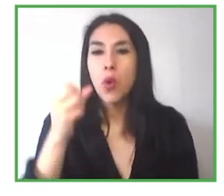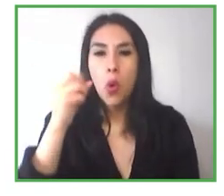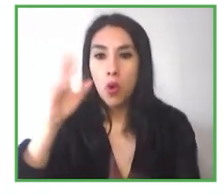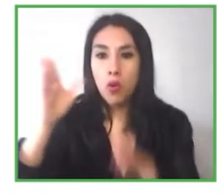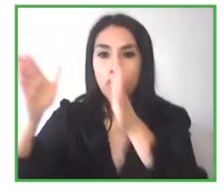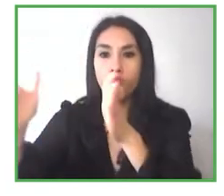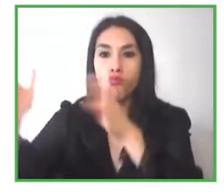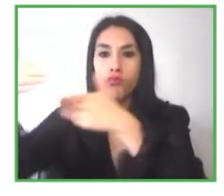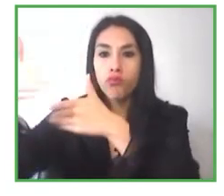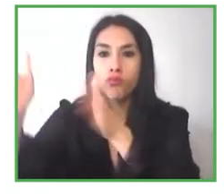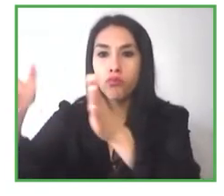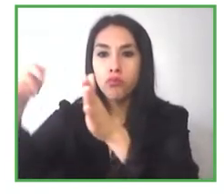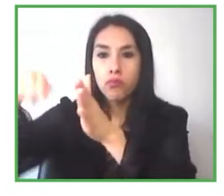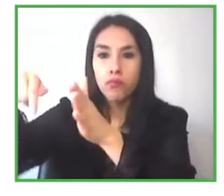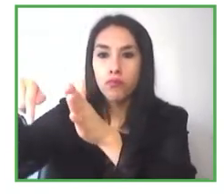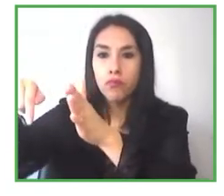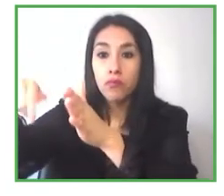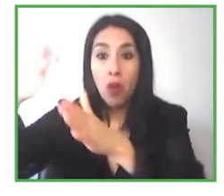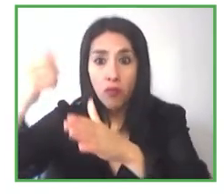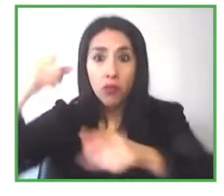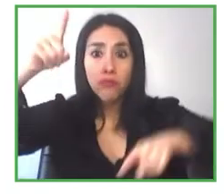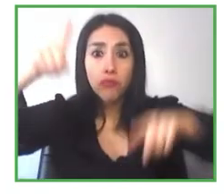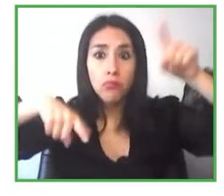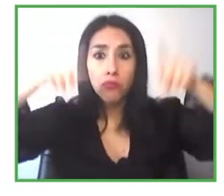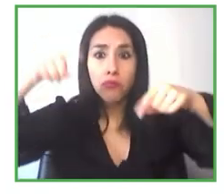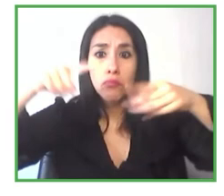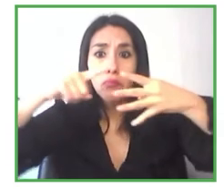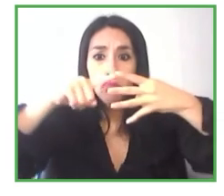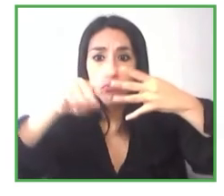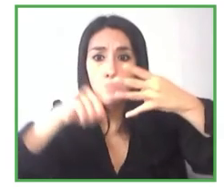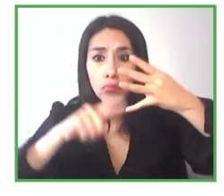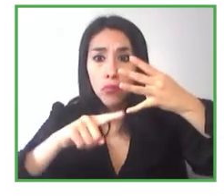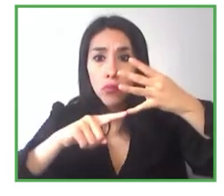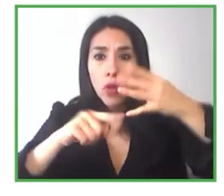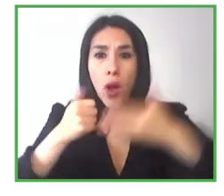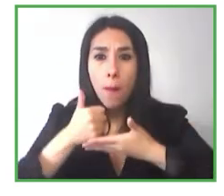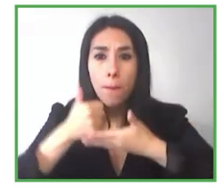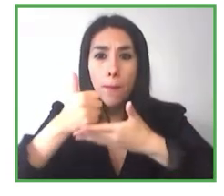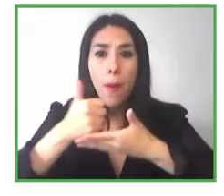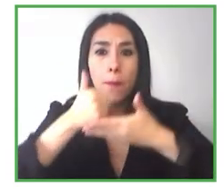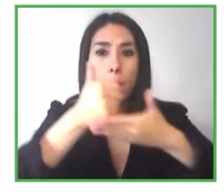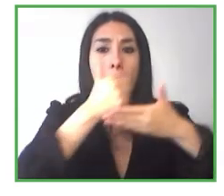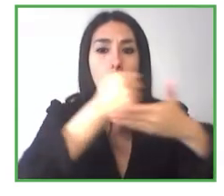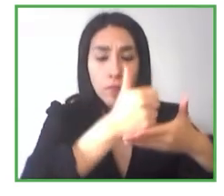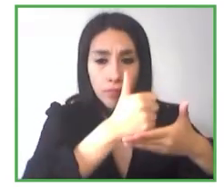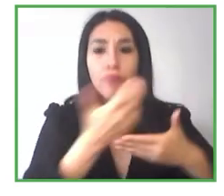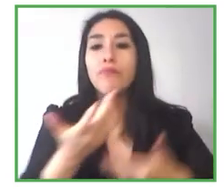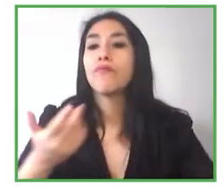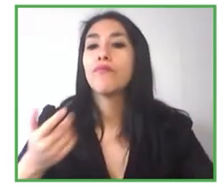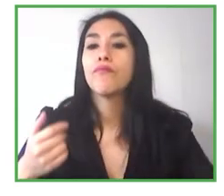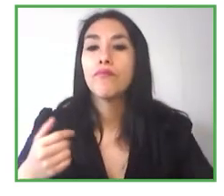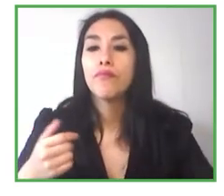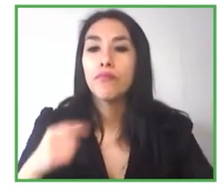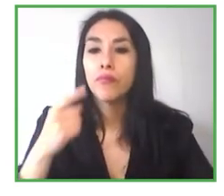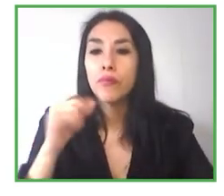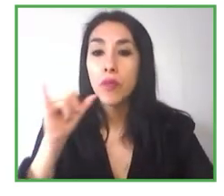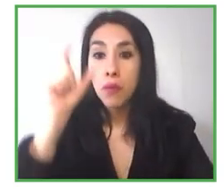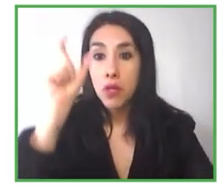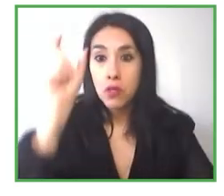microondas o desde el refrigerador estas son todas las utilidades que podemos encontrar de la aplicación Sing AI también